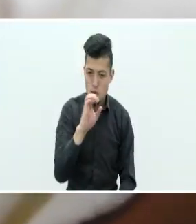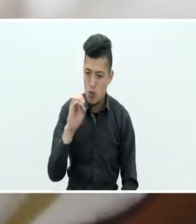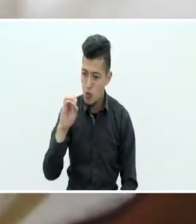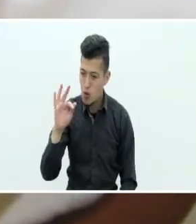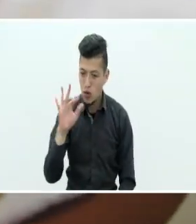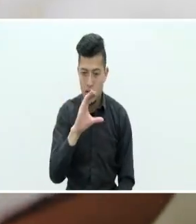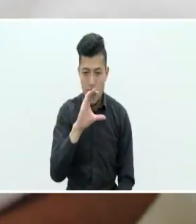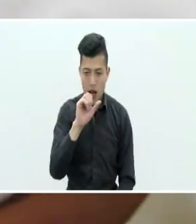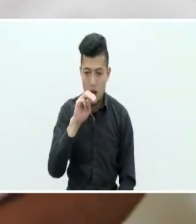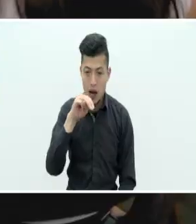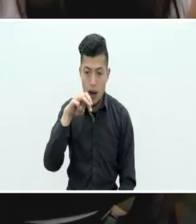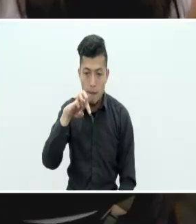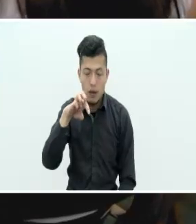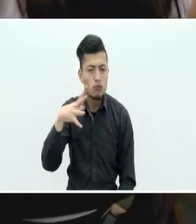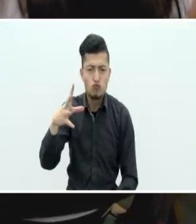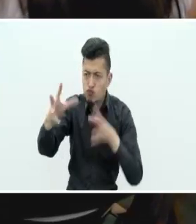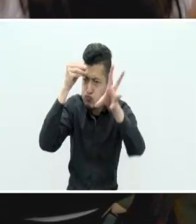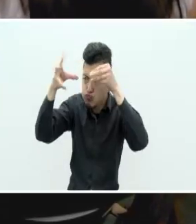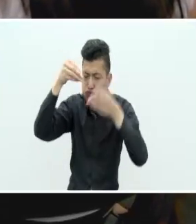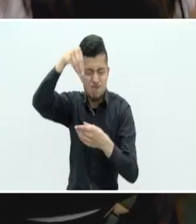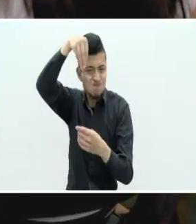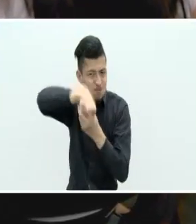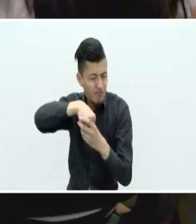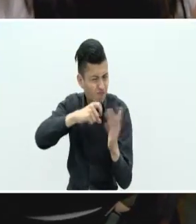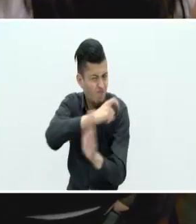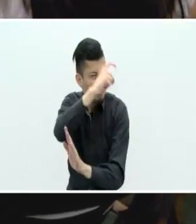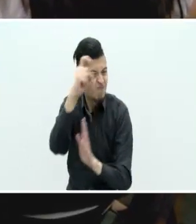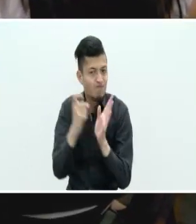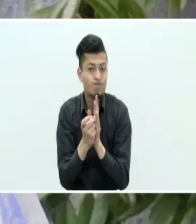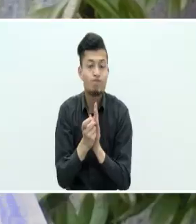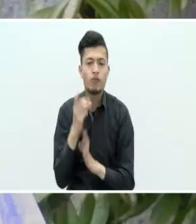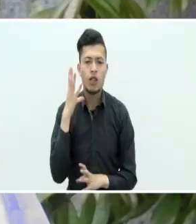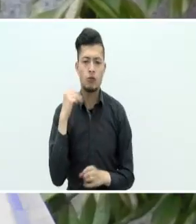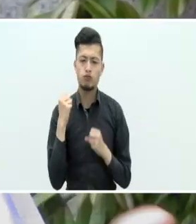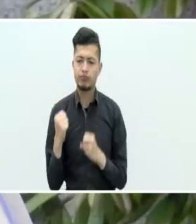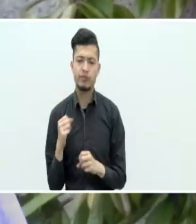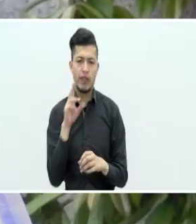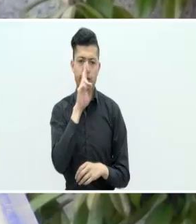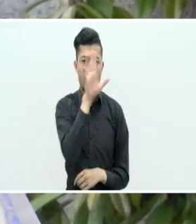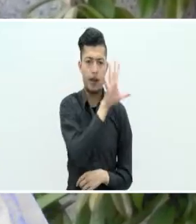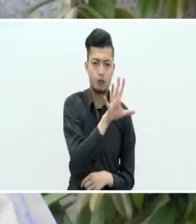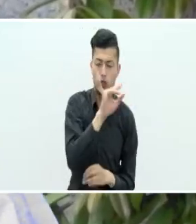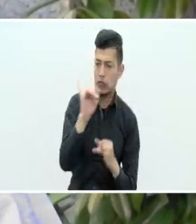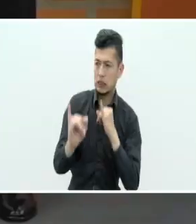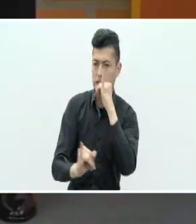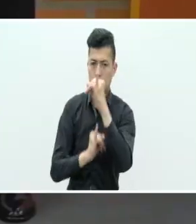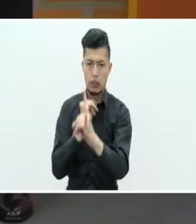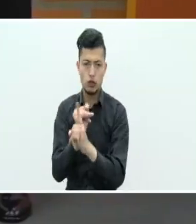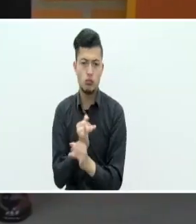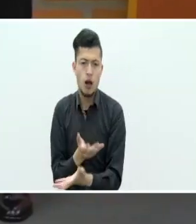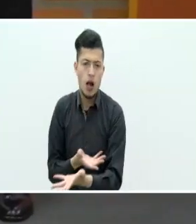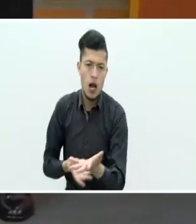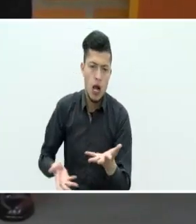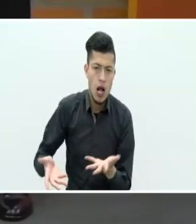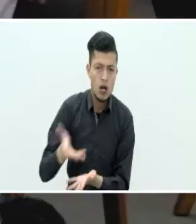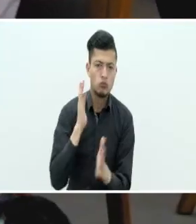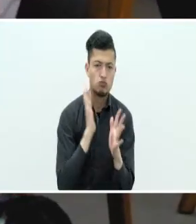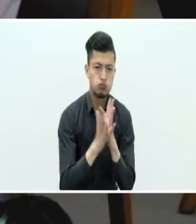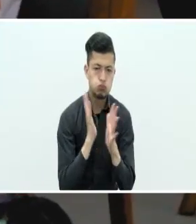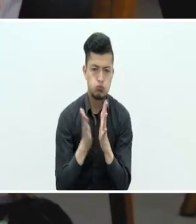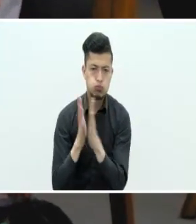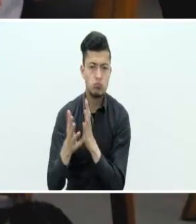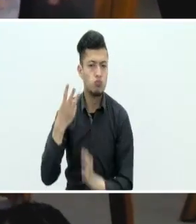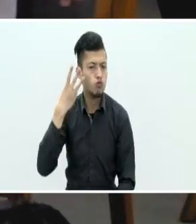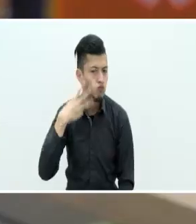y los diferentes expertos nacionales e internacionales comparten en 3, 4, 5